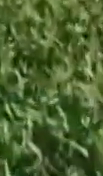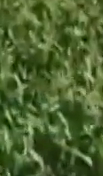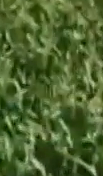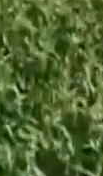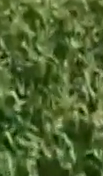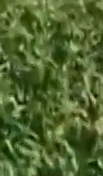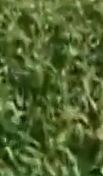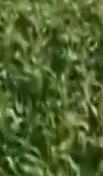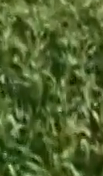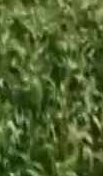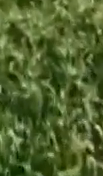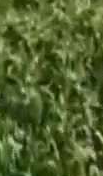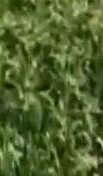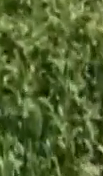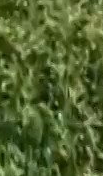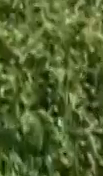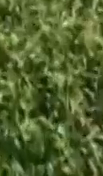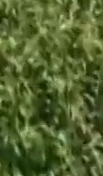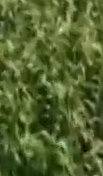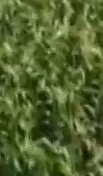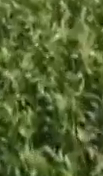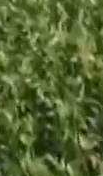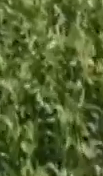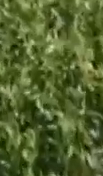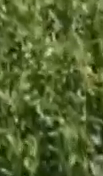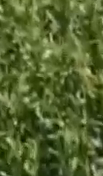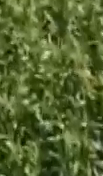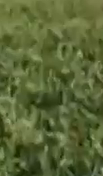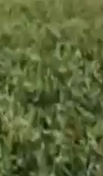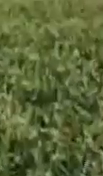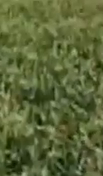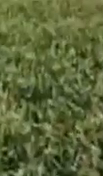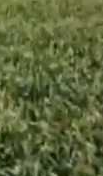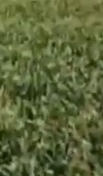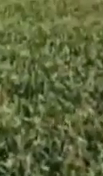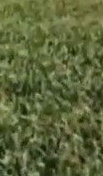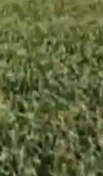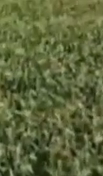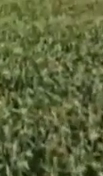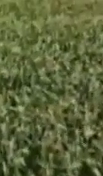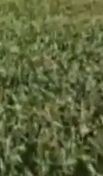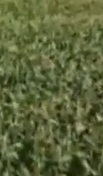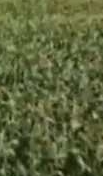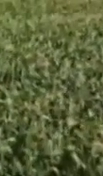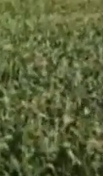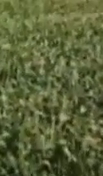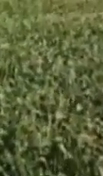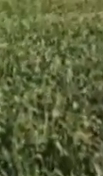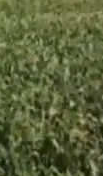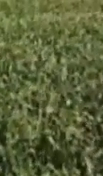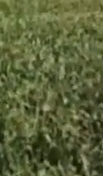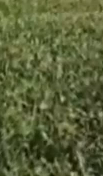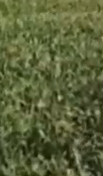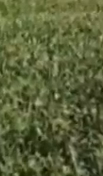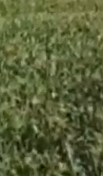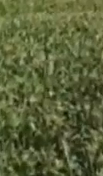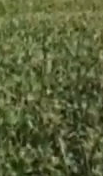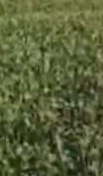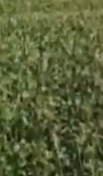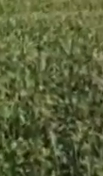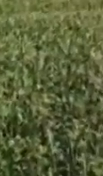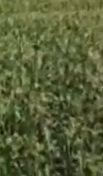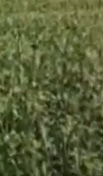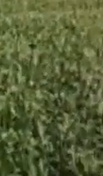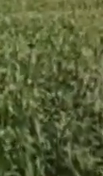que usted ha venido insistiendo y a los motores de la revolución, especialmente en el agro, agroindustrial, producir los